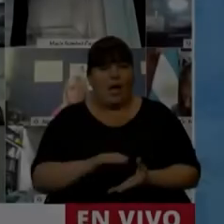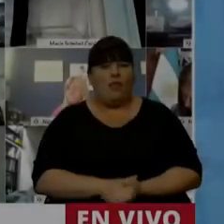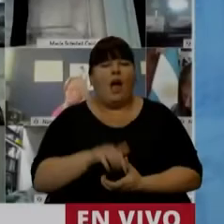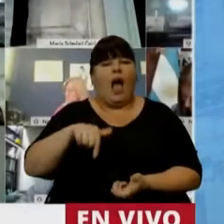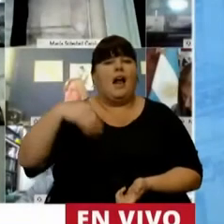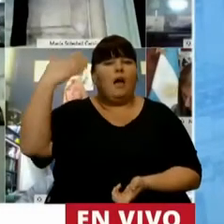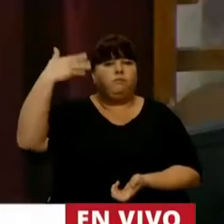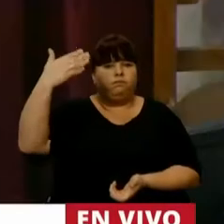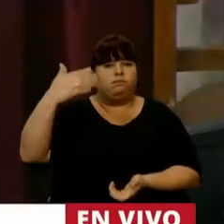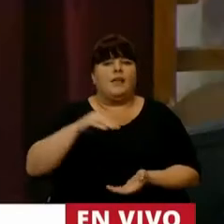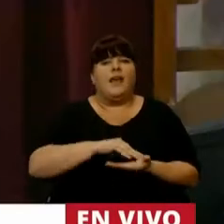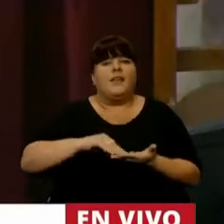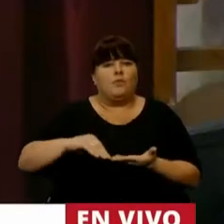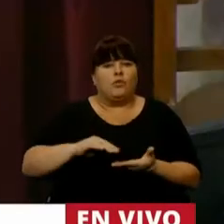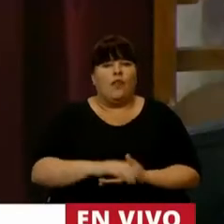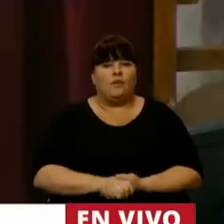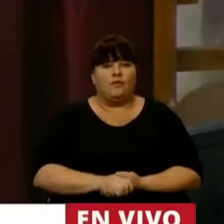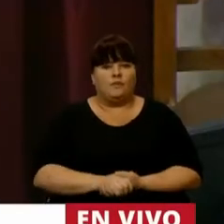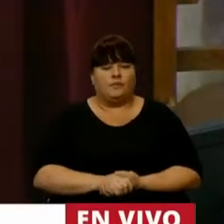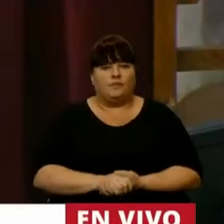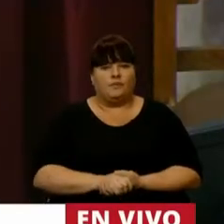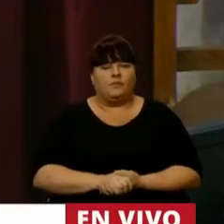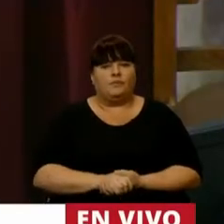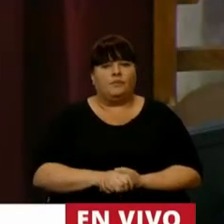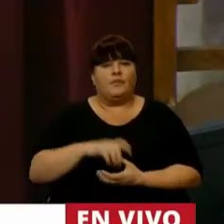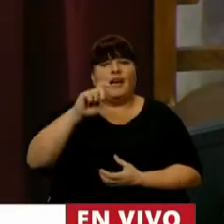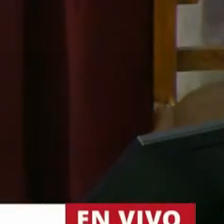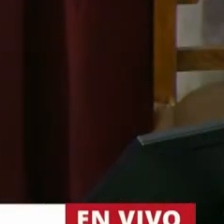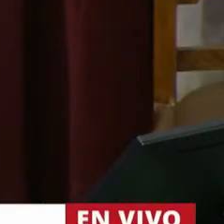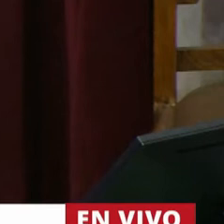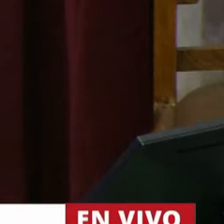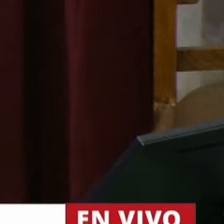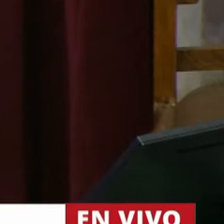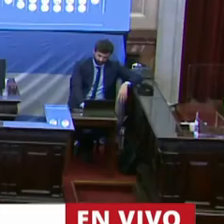Tiene la palabra el diputado Marcelo Casareto.